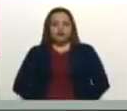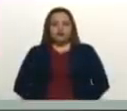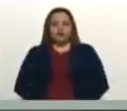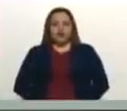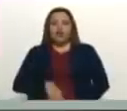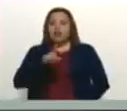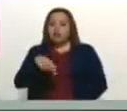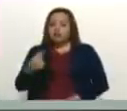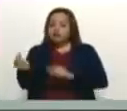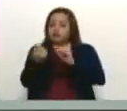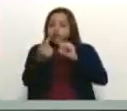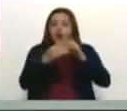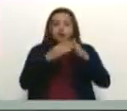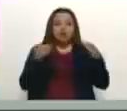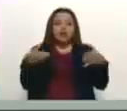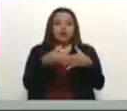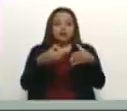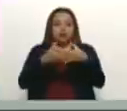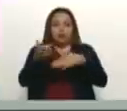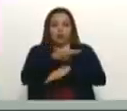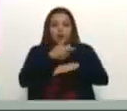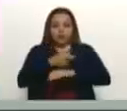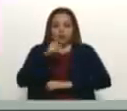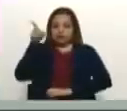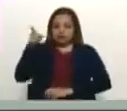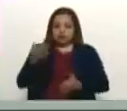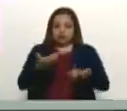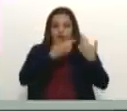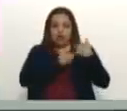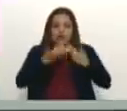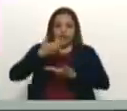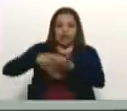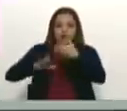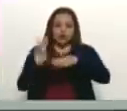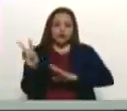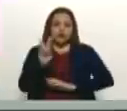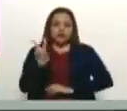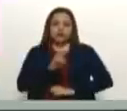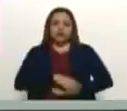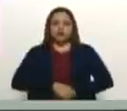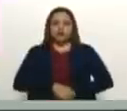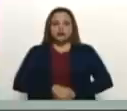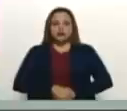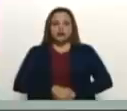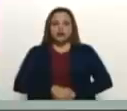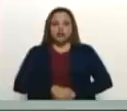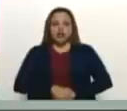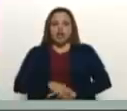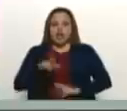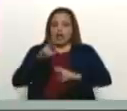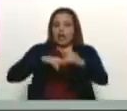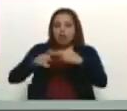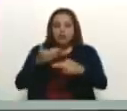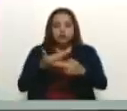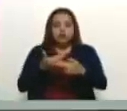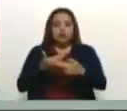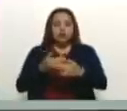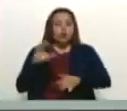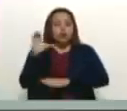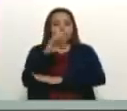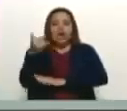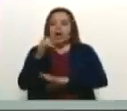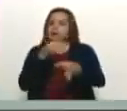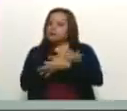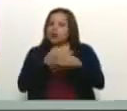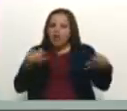todo el equipo de gobierno allá, encargado de las relaciones con Venezuela. Las relaciones con Colombia van excelente, avanzando en